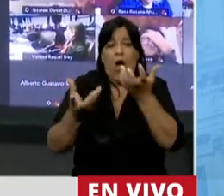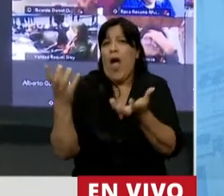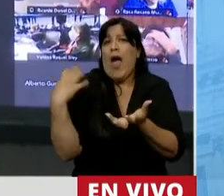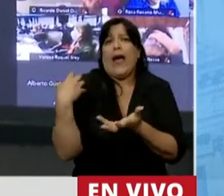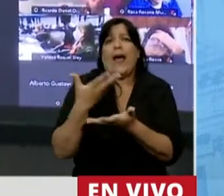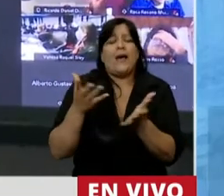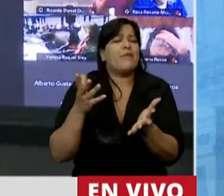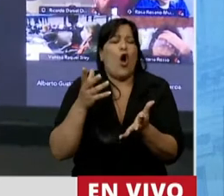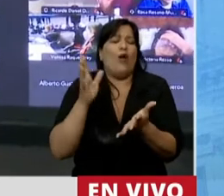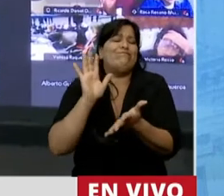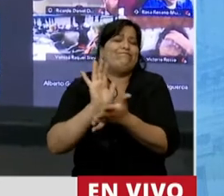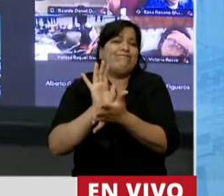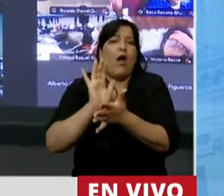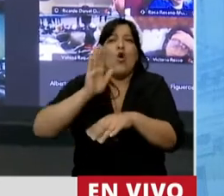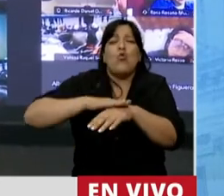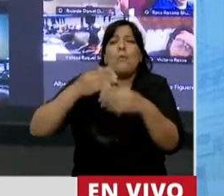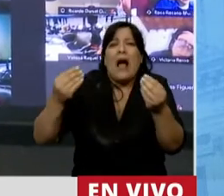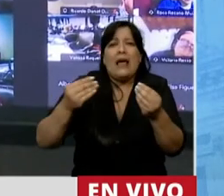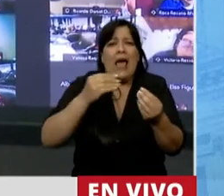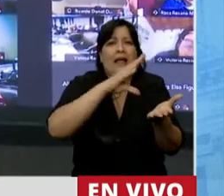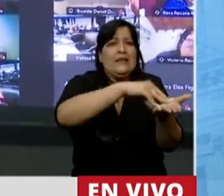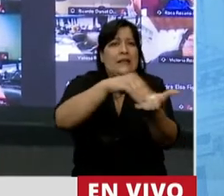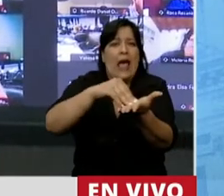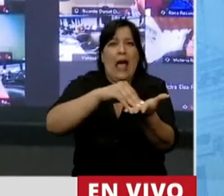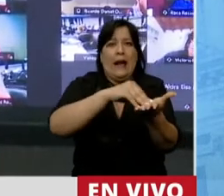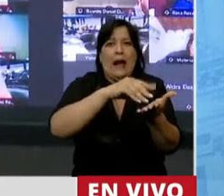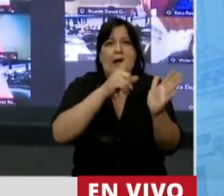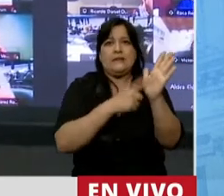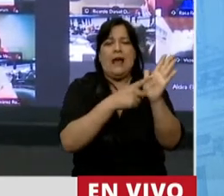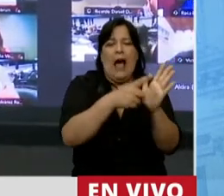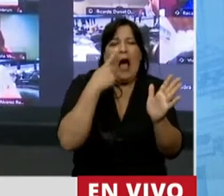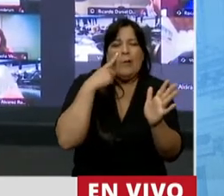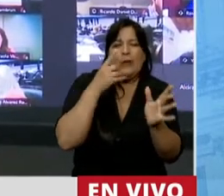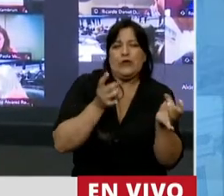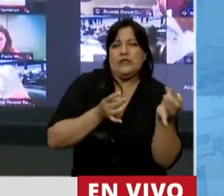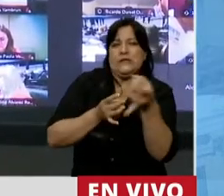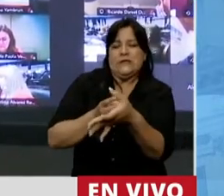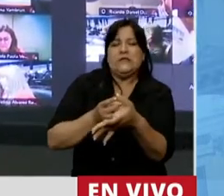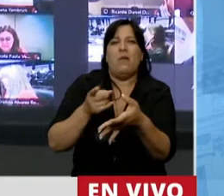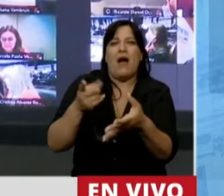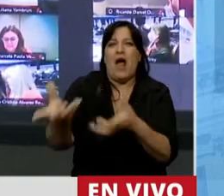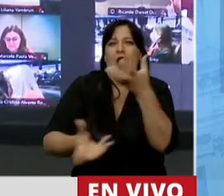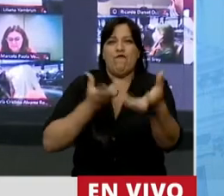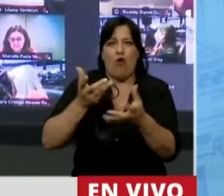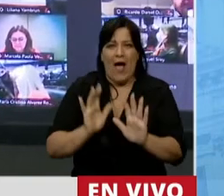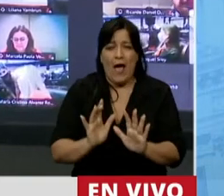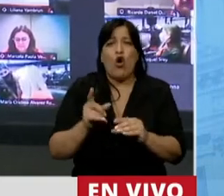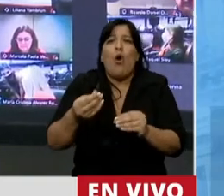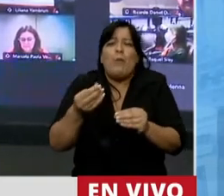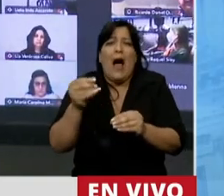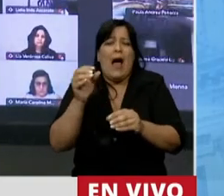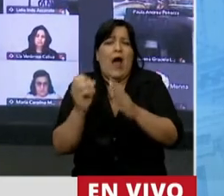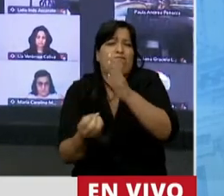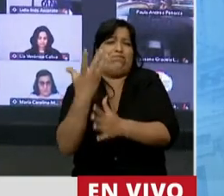por los titulares de los predios de manera intencional para proyectos